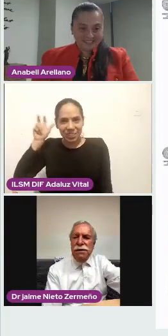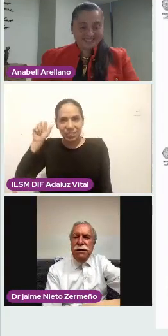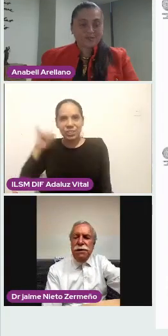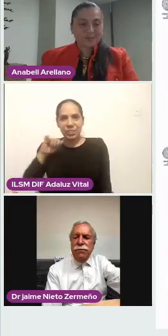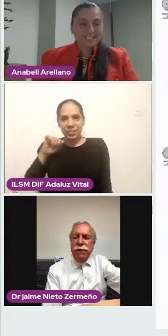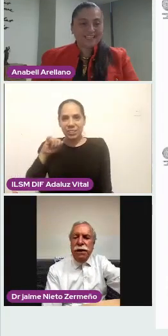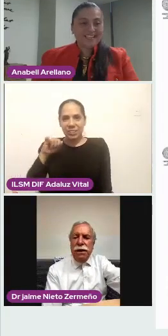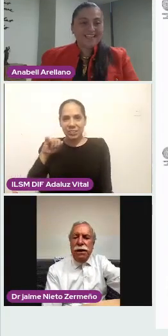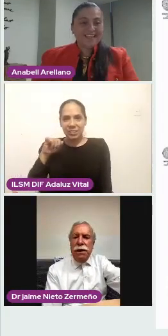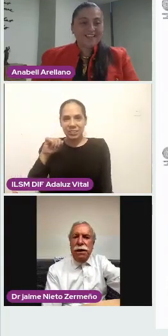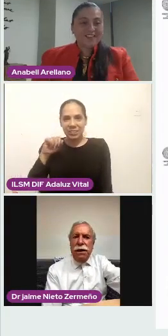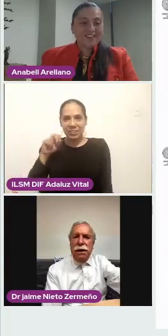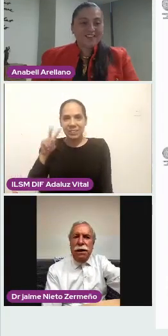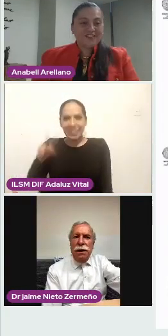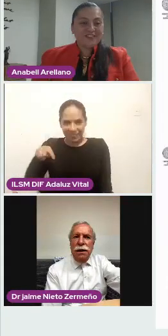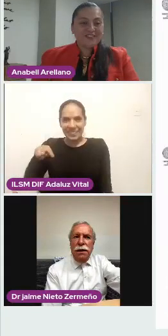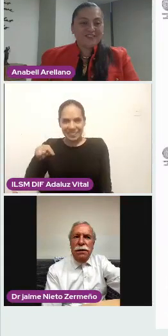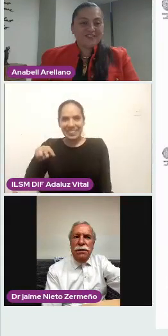Sí se escucha.